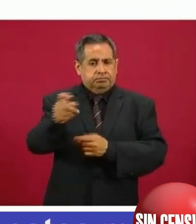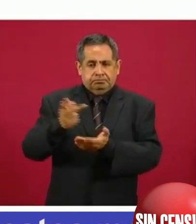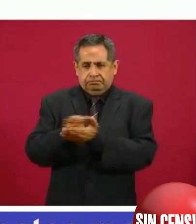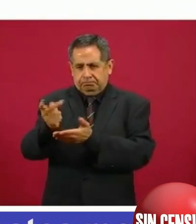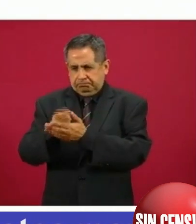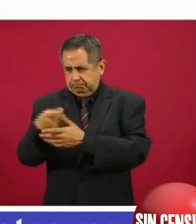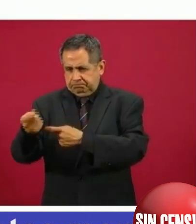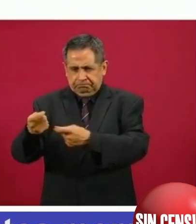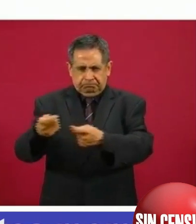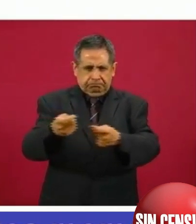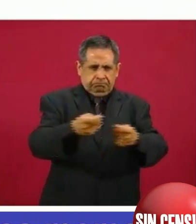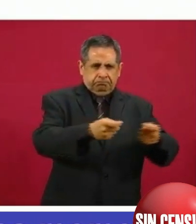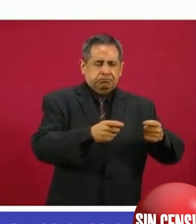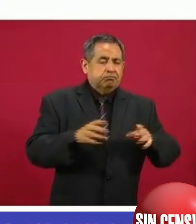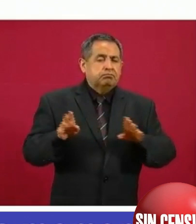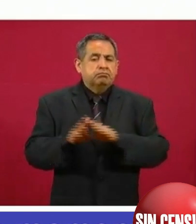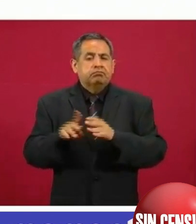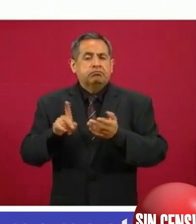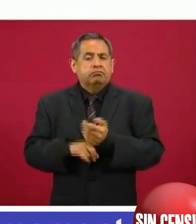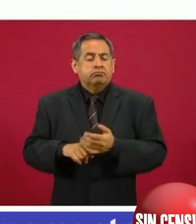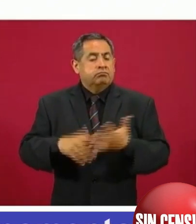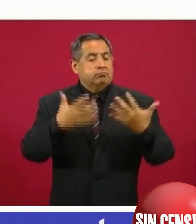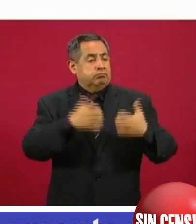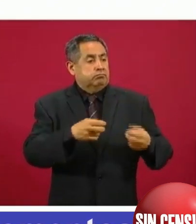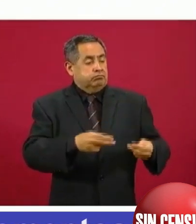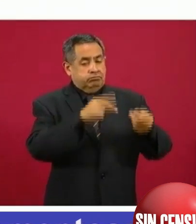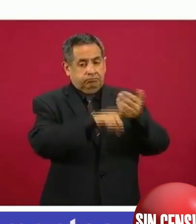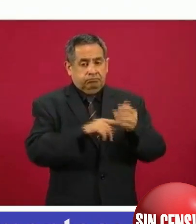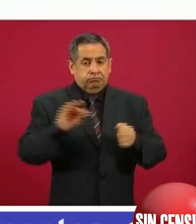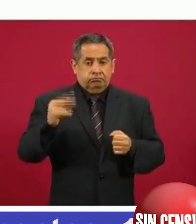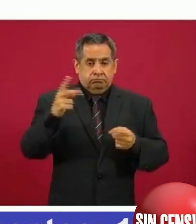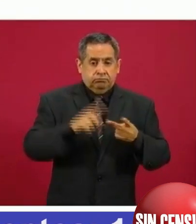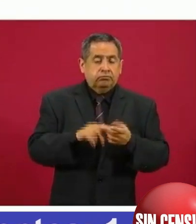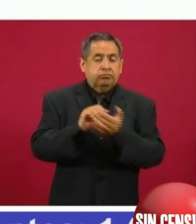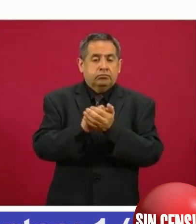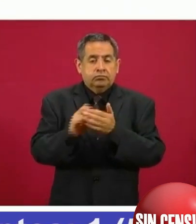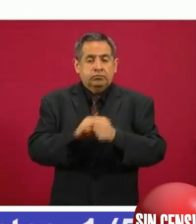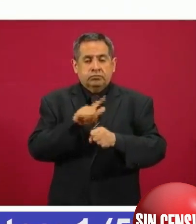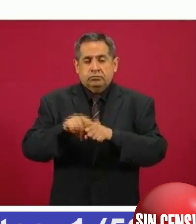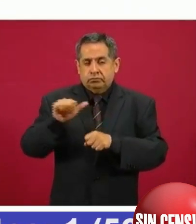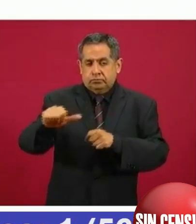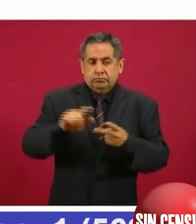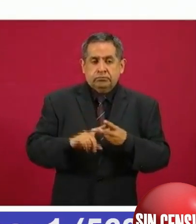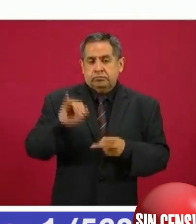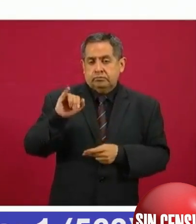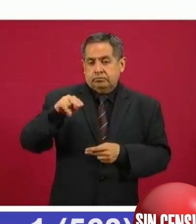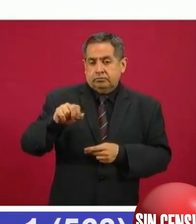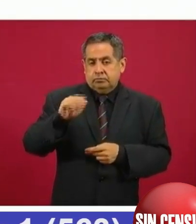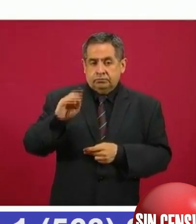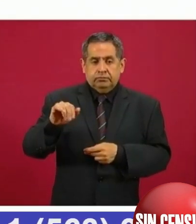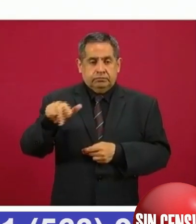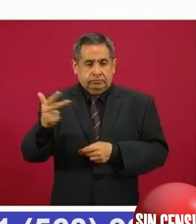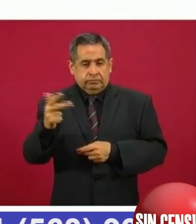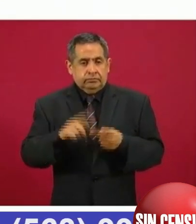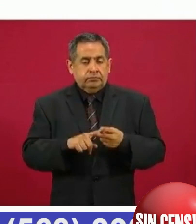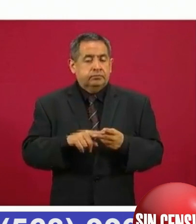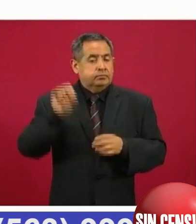distribuyeron de la siguiente manera, empresarios 42, Lotería Nacional 16, Insabi 13,